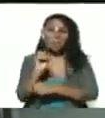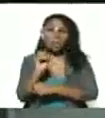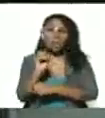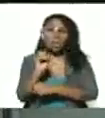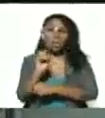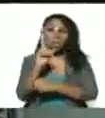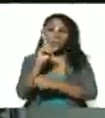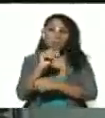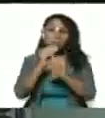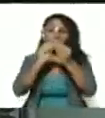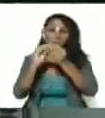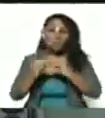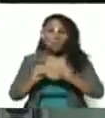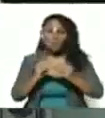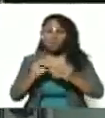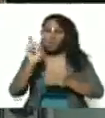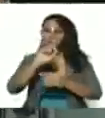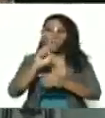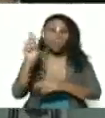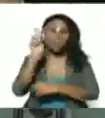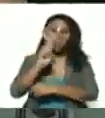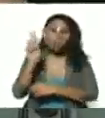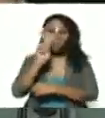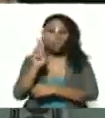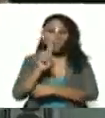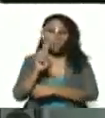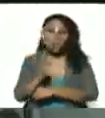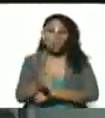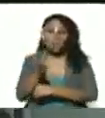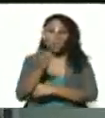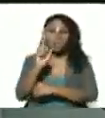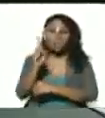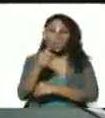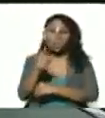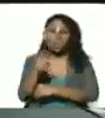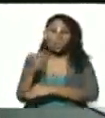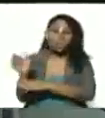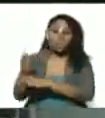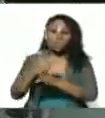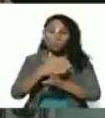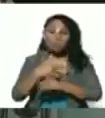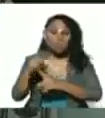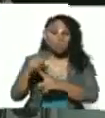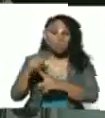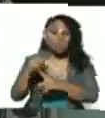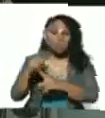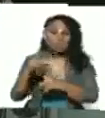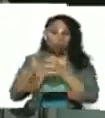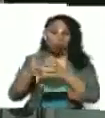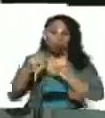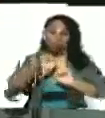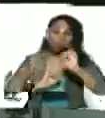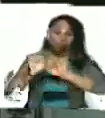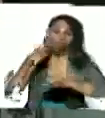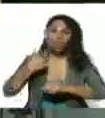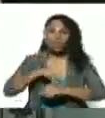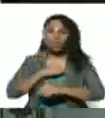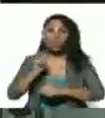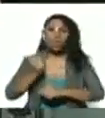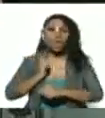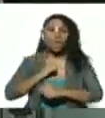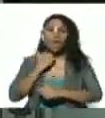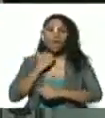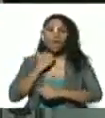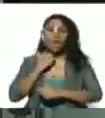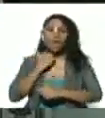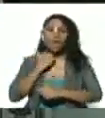look hicimos adaptaciones ya no es para el uso particular sino colectivo eso nos mueve las escuadras de combate para cualquier eventual